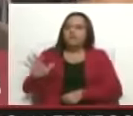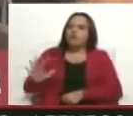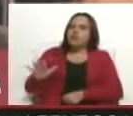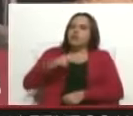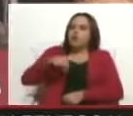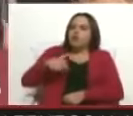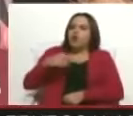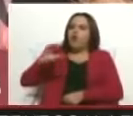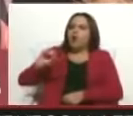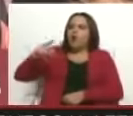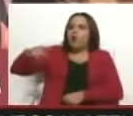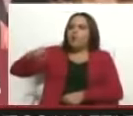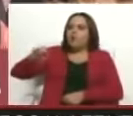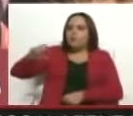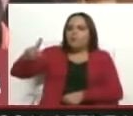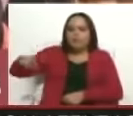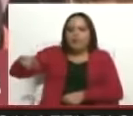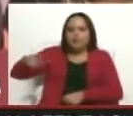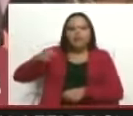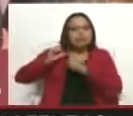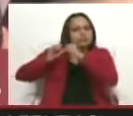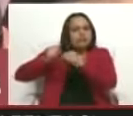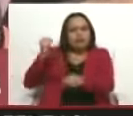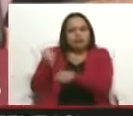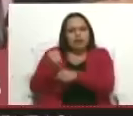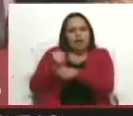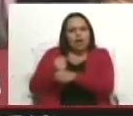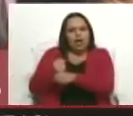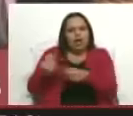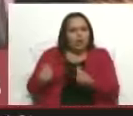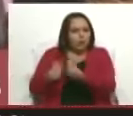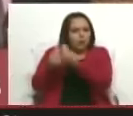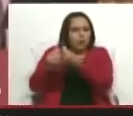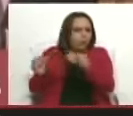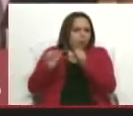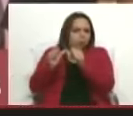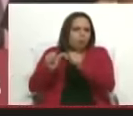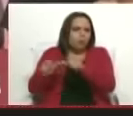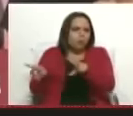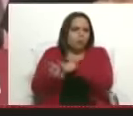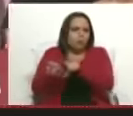relacionados y seguimos trabajando como lo hemos acordado con toda la vida.